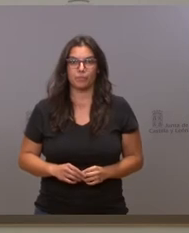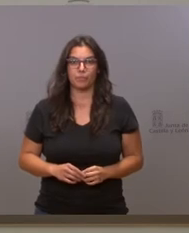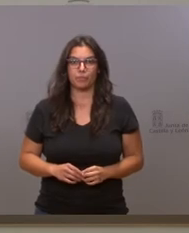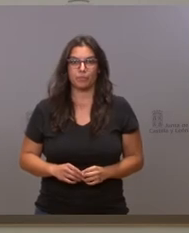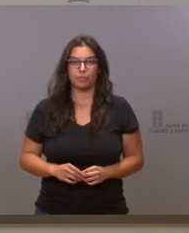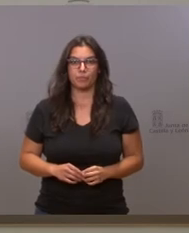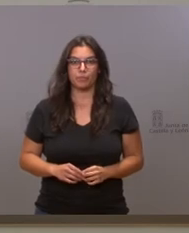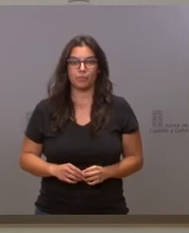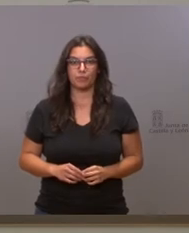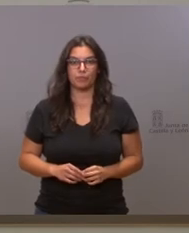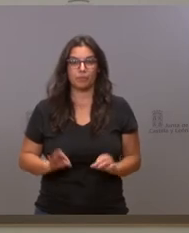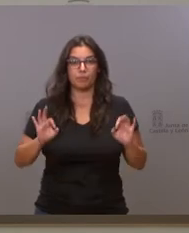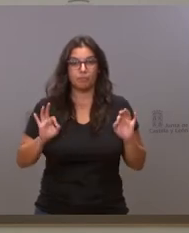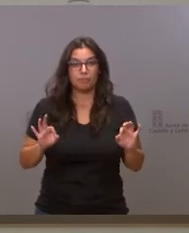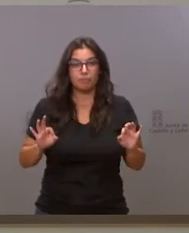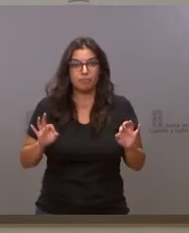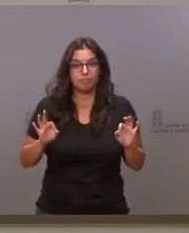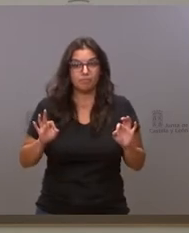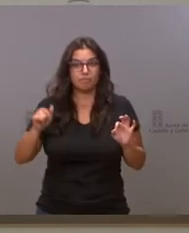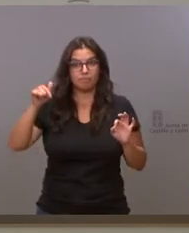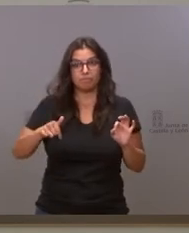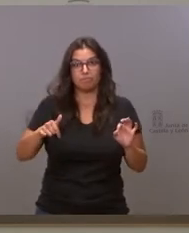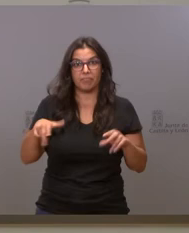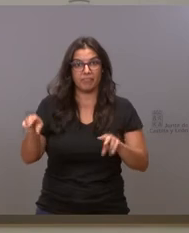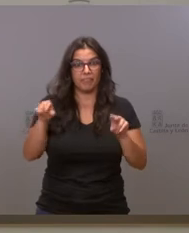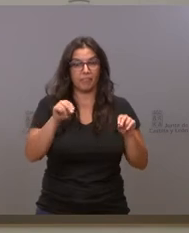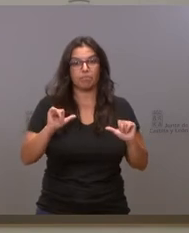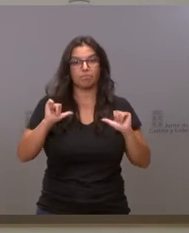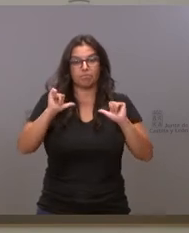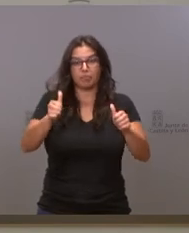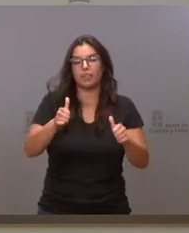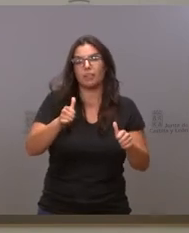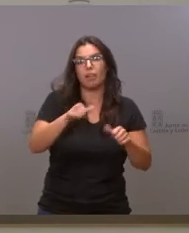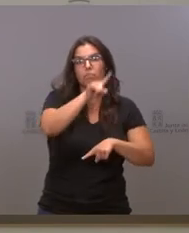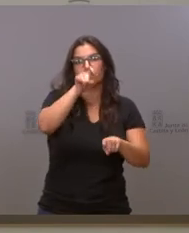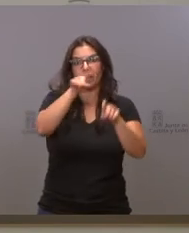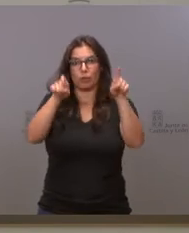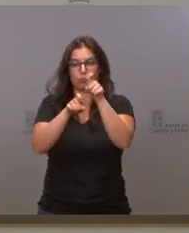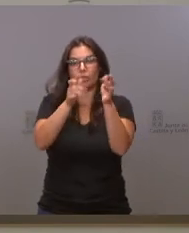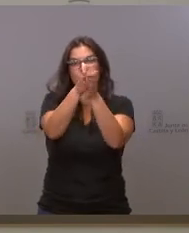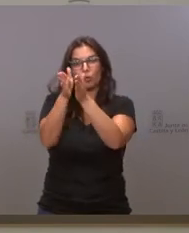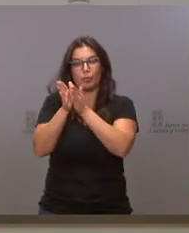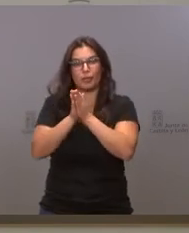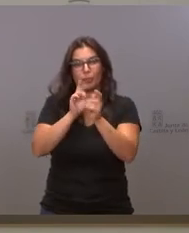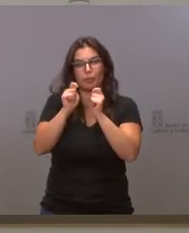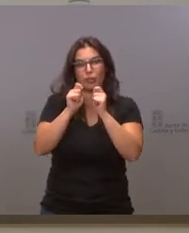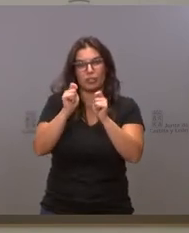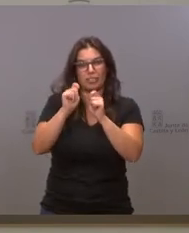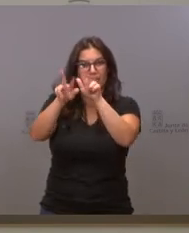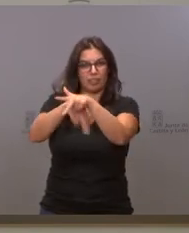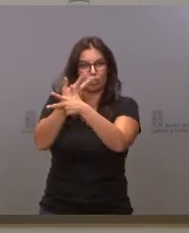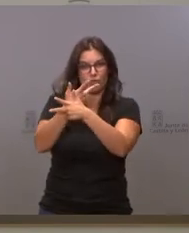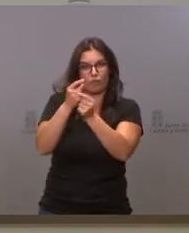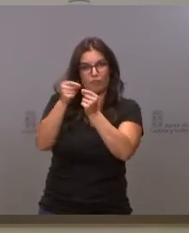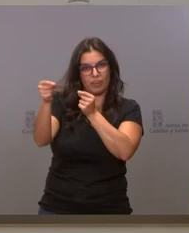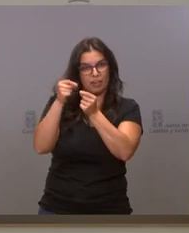Pues creo que ha llegado el momento de abrir un turno de preguntas con los periodistas que nos siguen por videoconferencia. Así